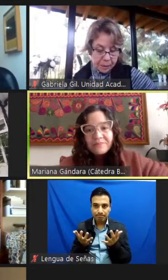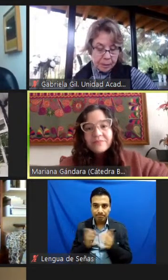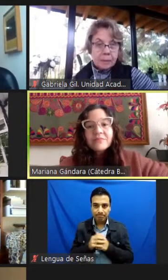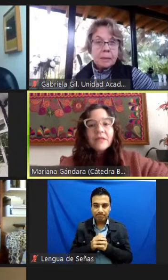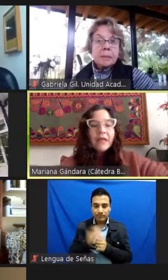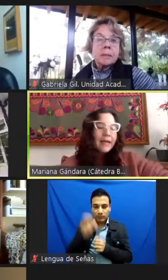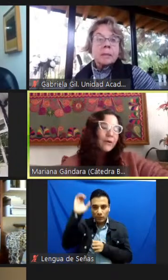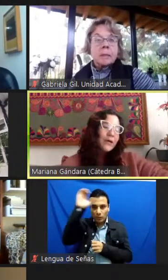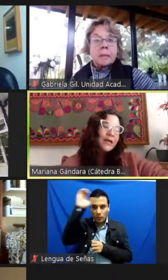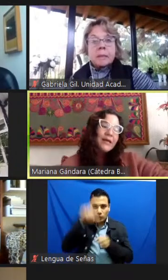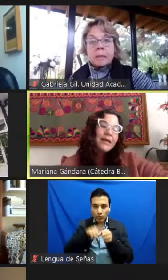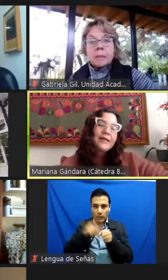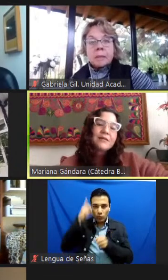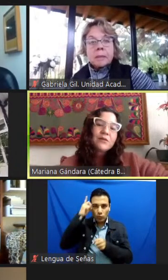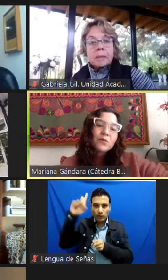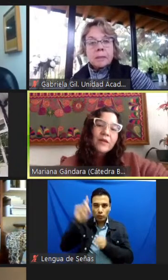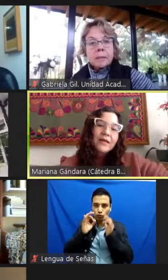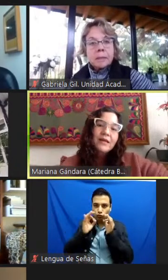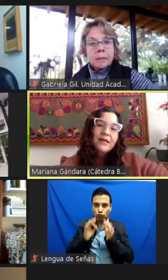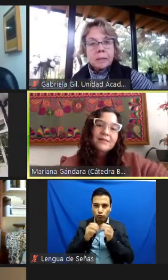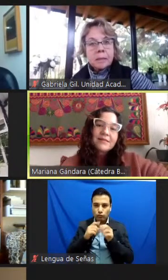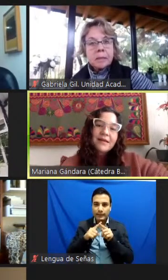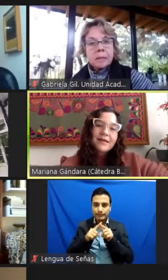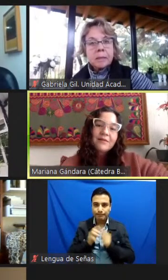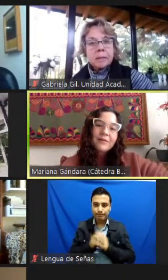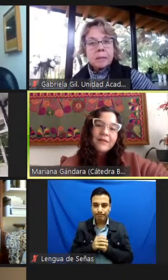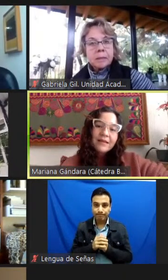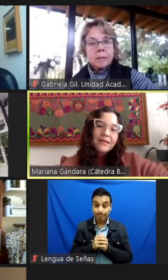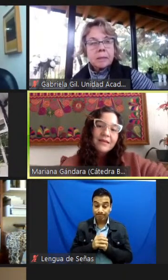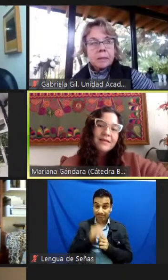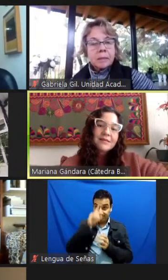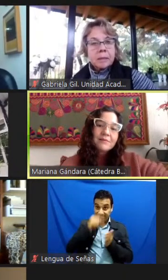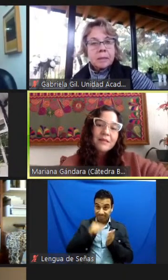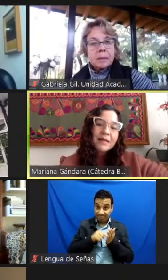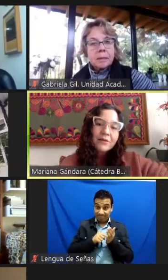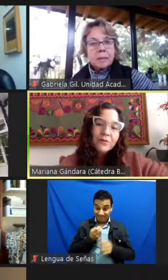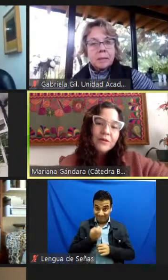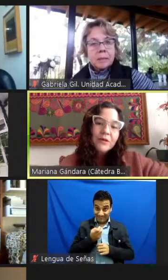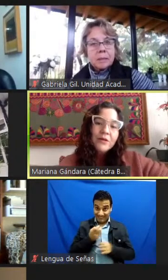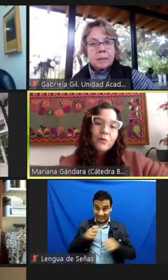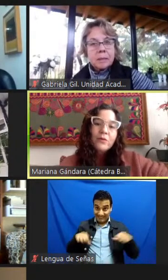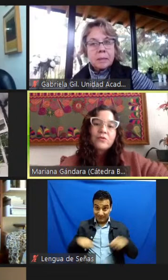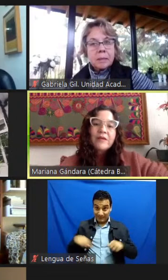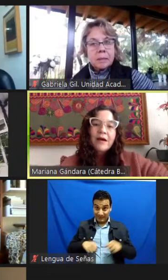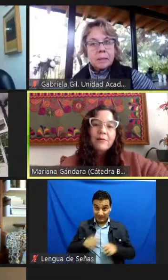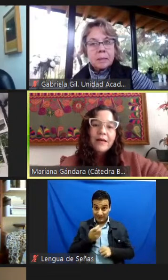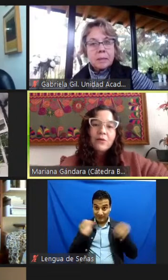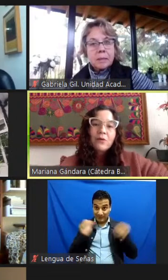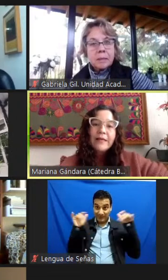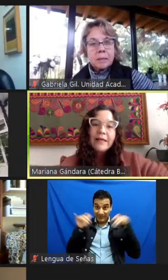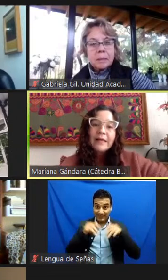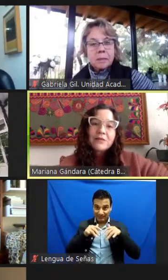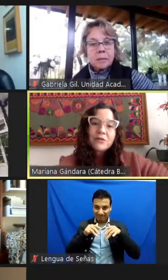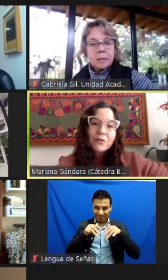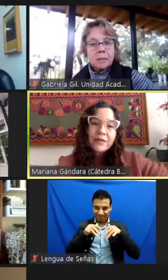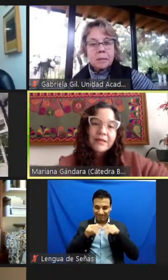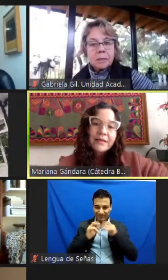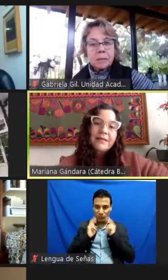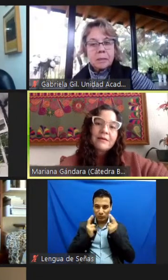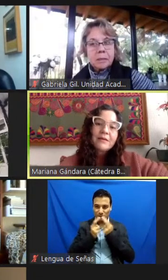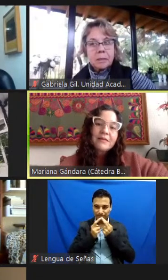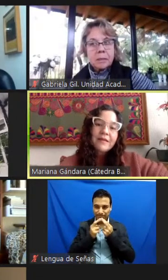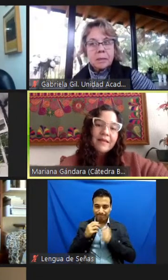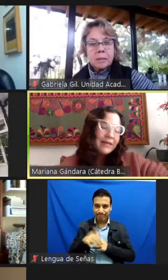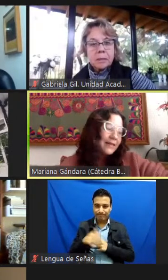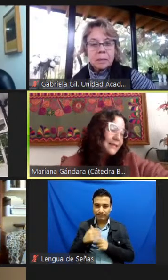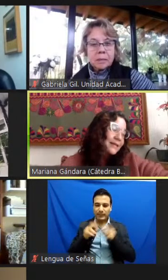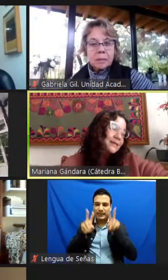Creo que, sin duda, esta actividad y este seminario, cuando se habla de la relación entre la